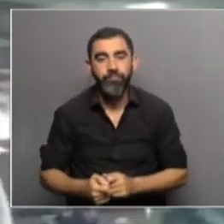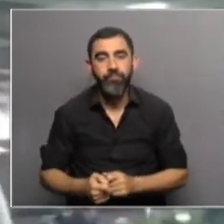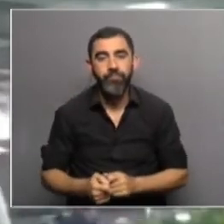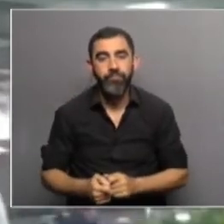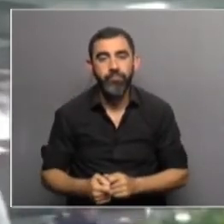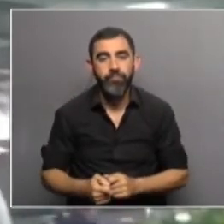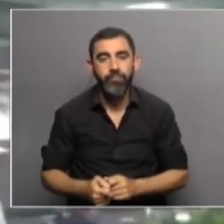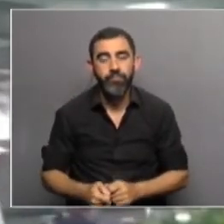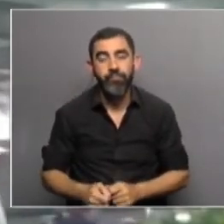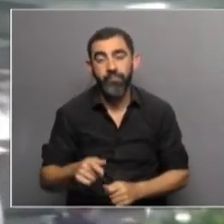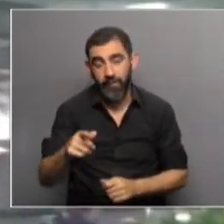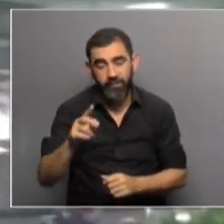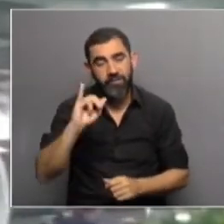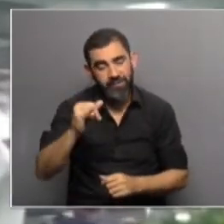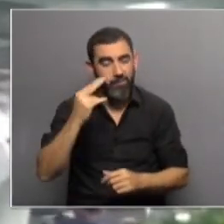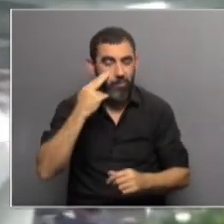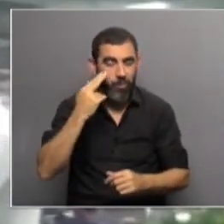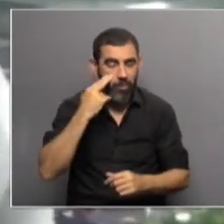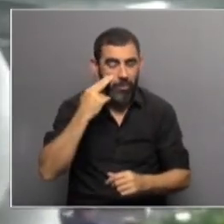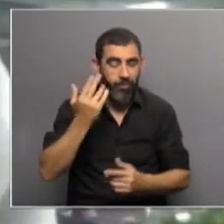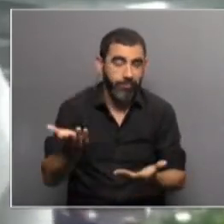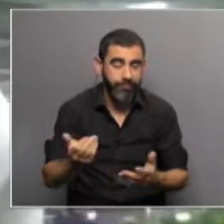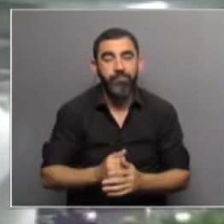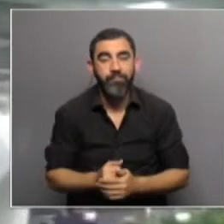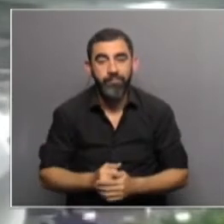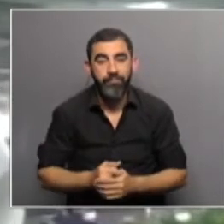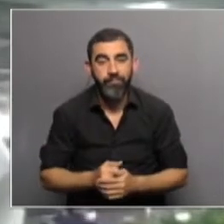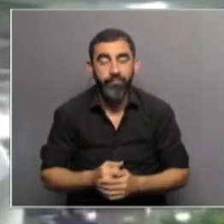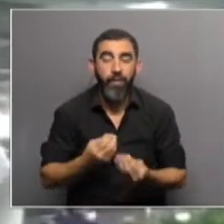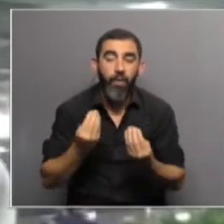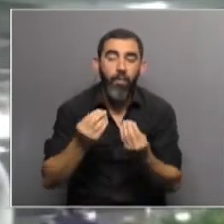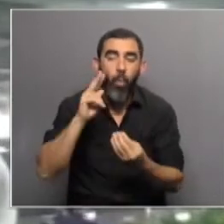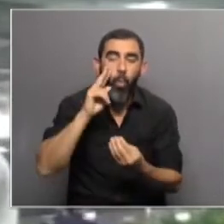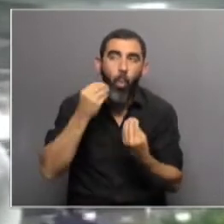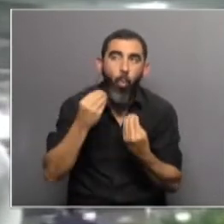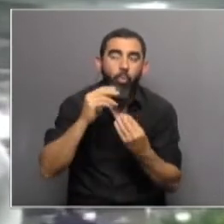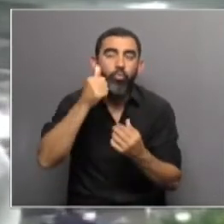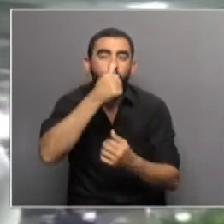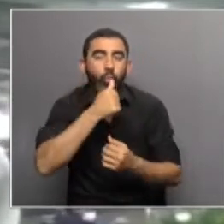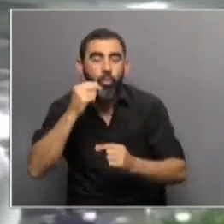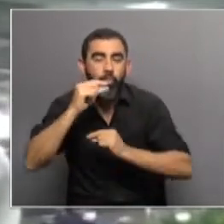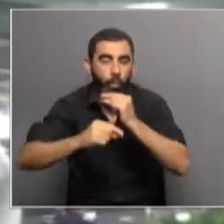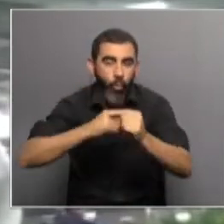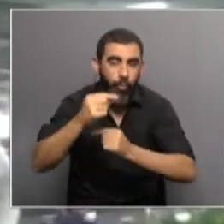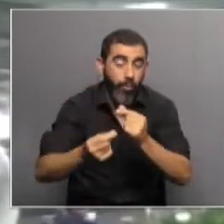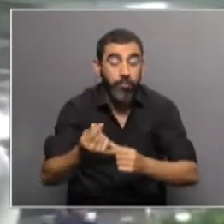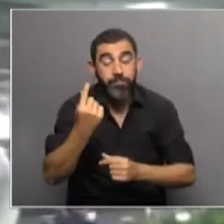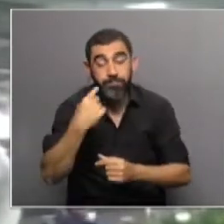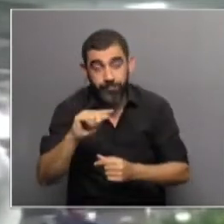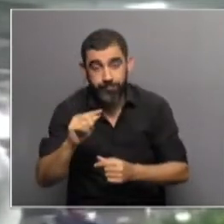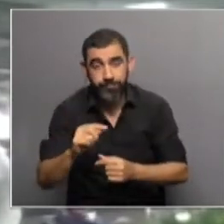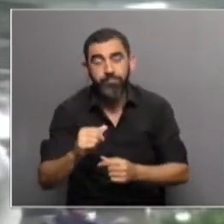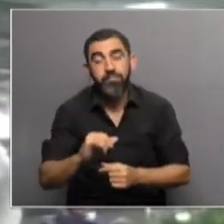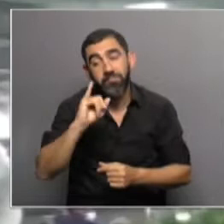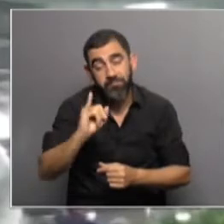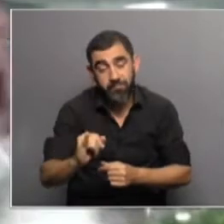un inconveniente que, bueno, se está viendo cómo se va solucionando, pero el